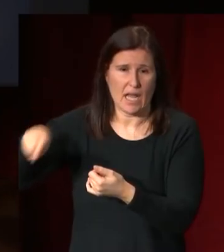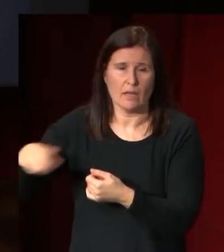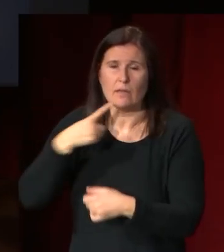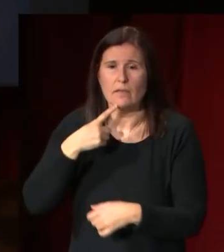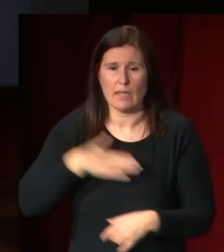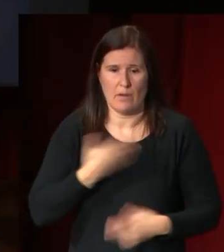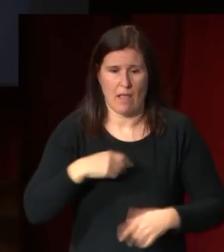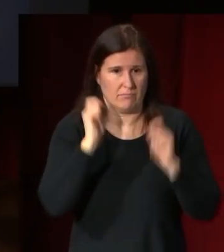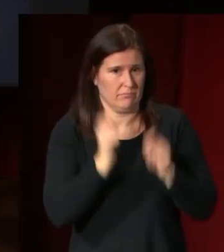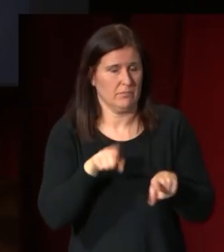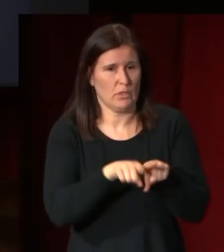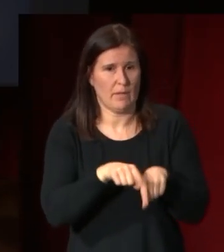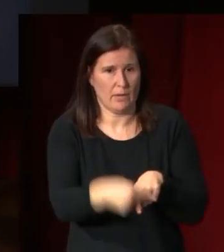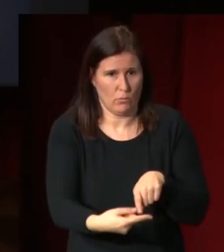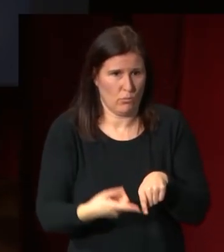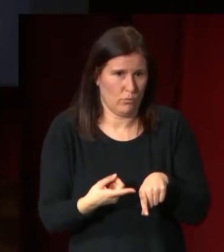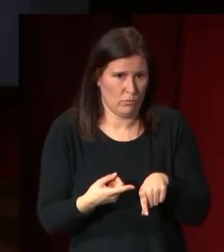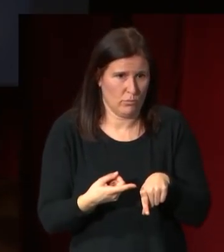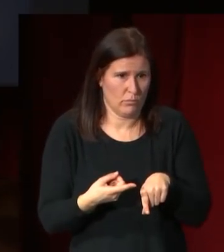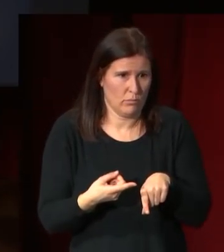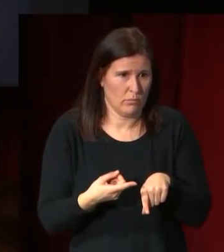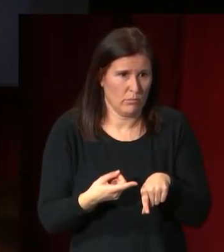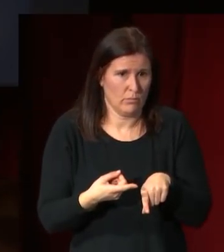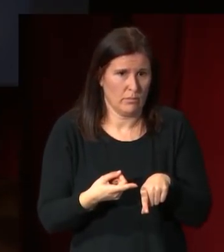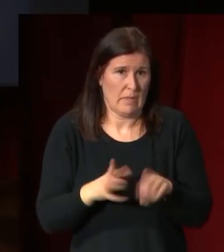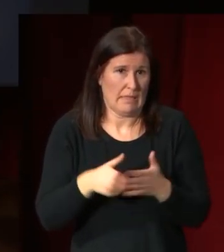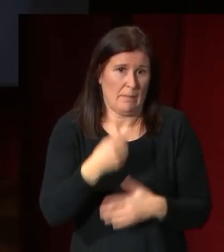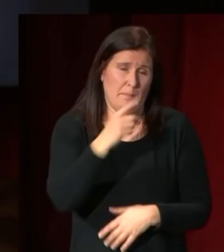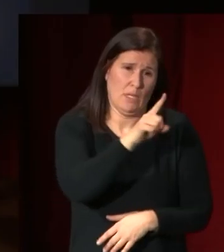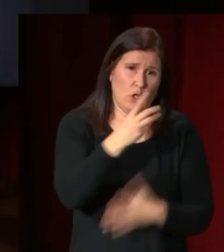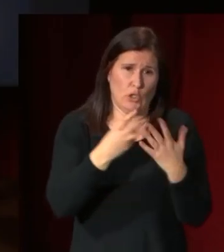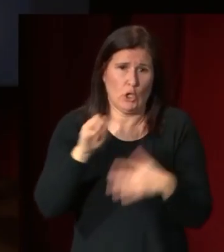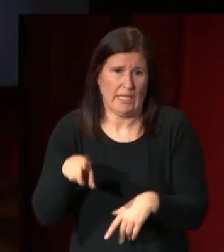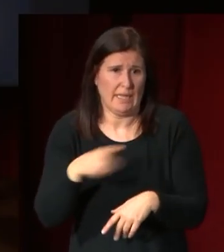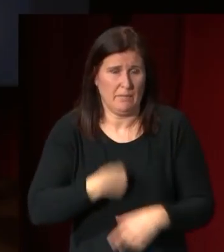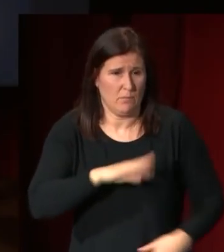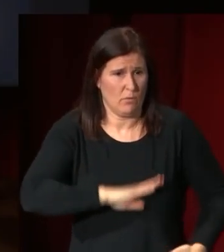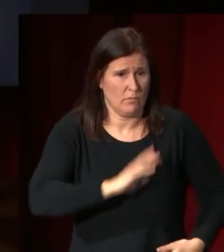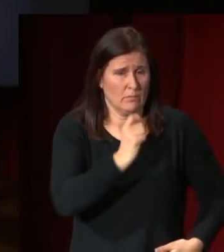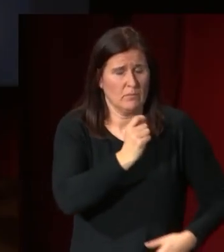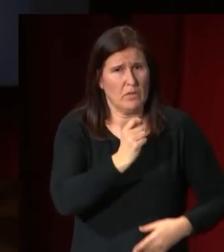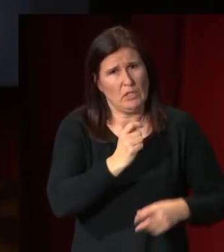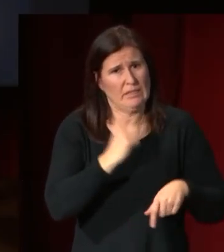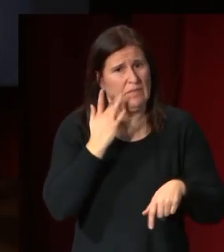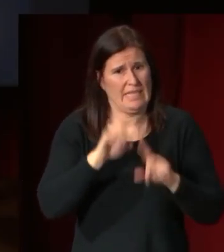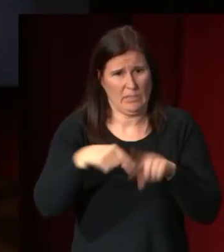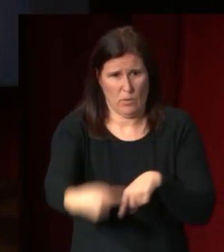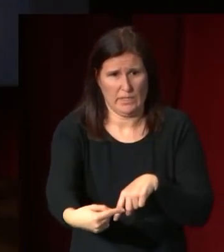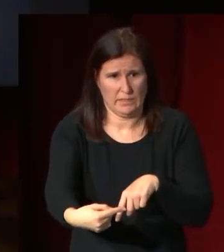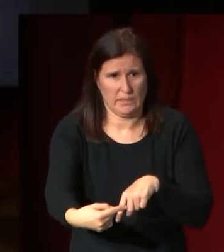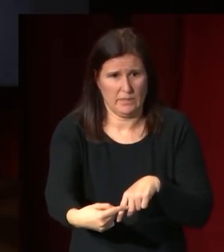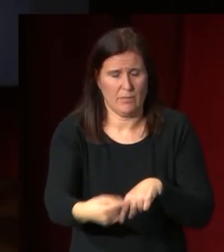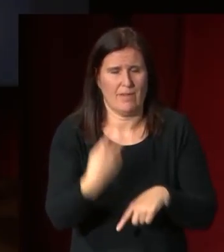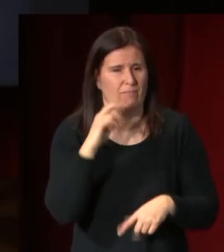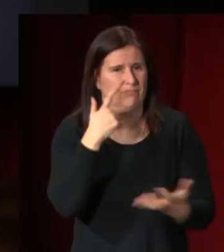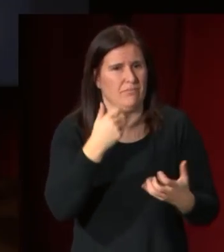nombrado a su hermano rey de Vosfalia digamos hasta 1813 seguramente estos retratos son algo posteriores porque ya se les ve más